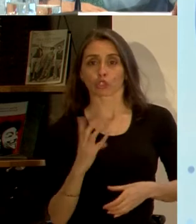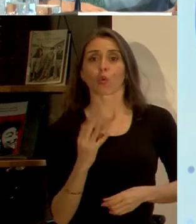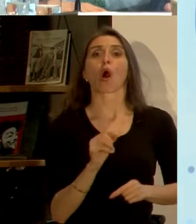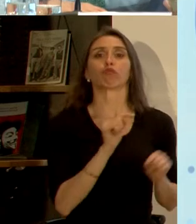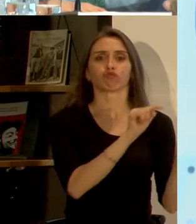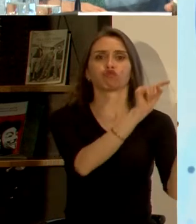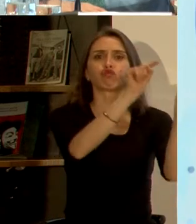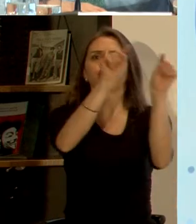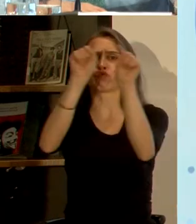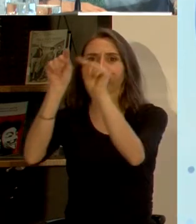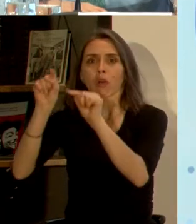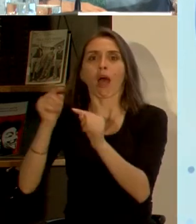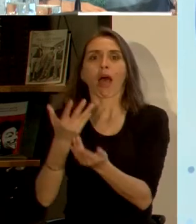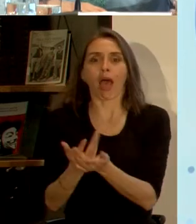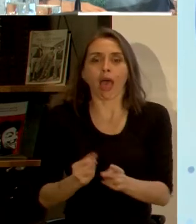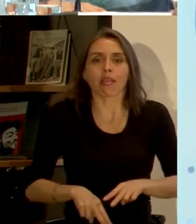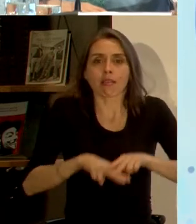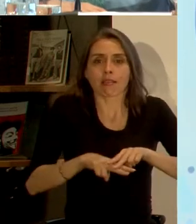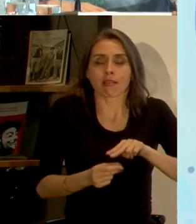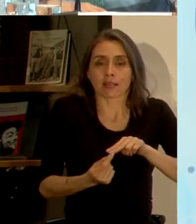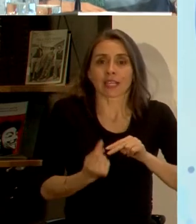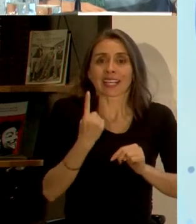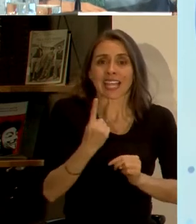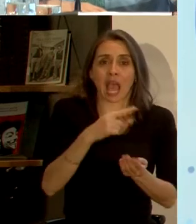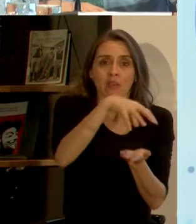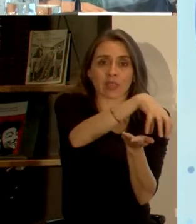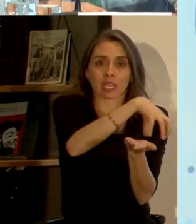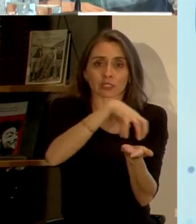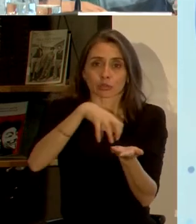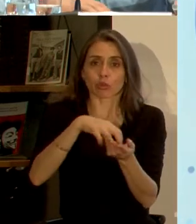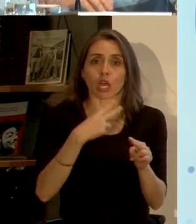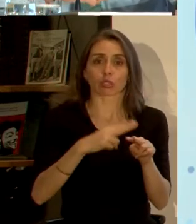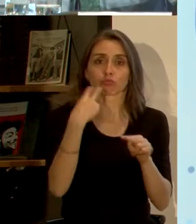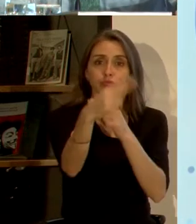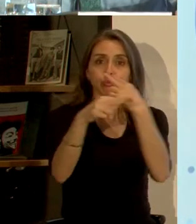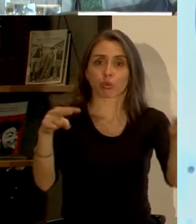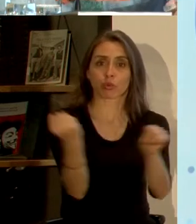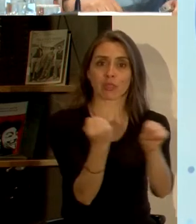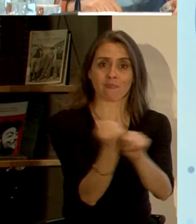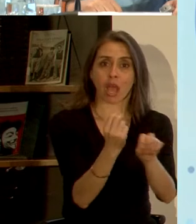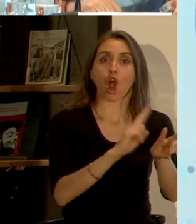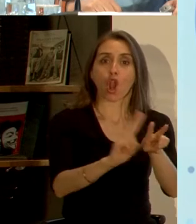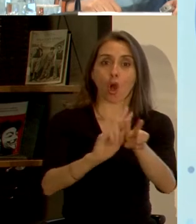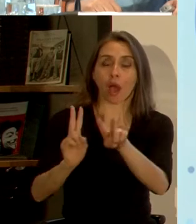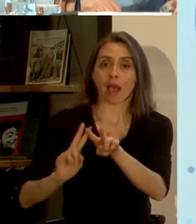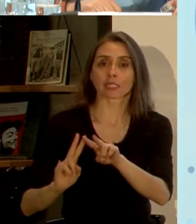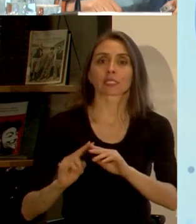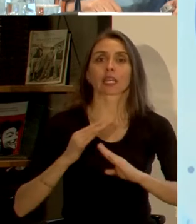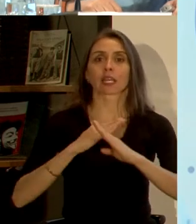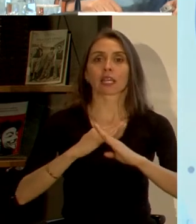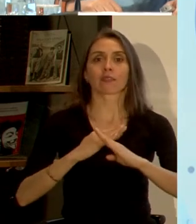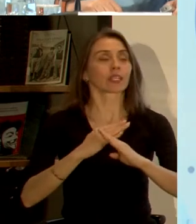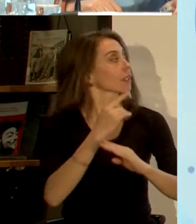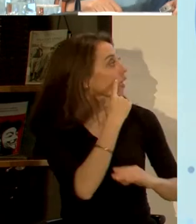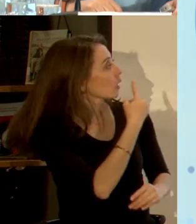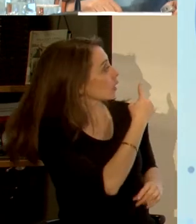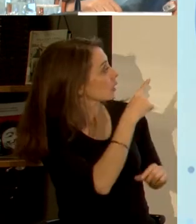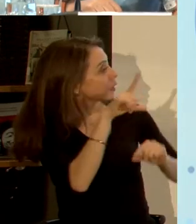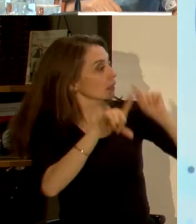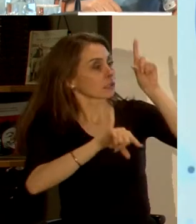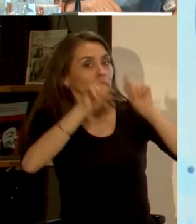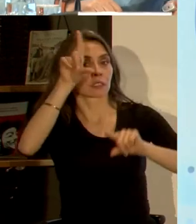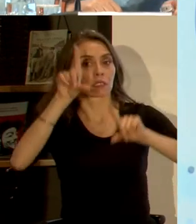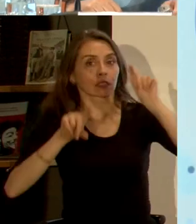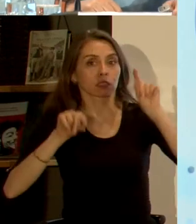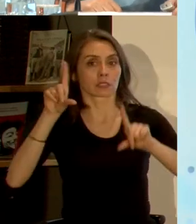y pensamos que si cada una de las ciudades hace su tarea vamos a evitar llegar a lo que vemos en la gráfica de